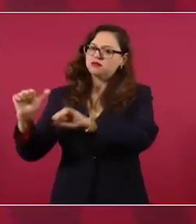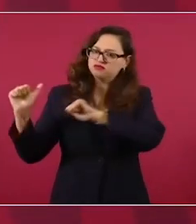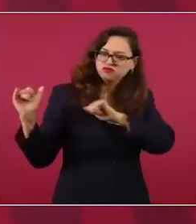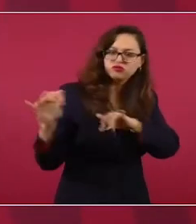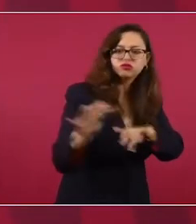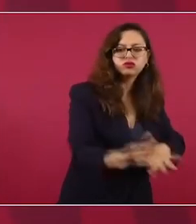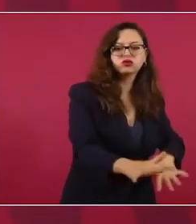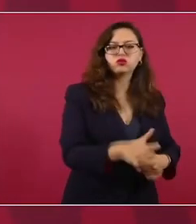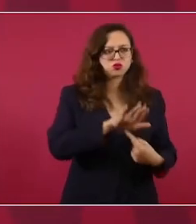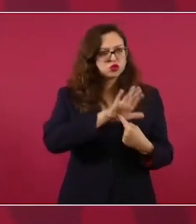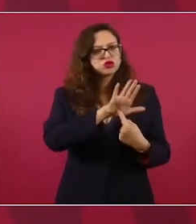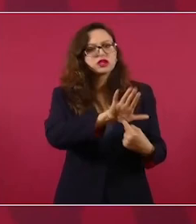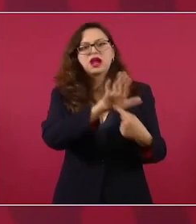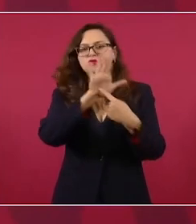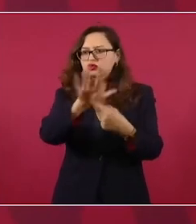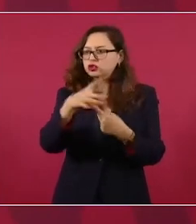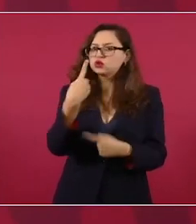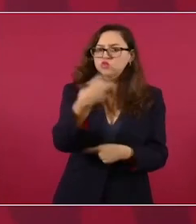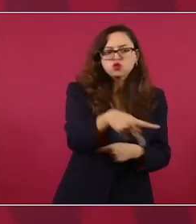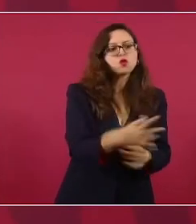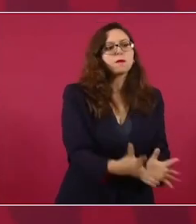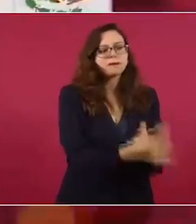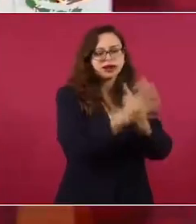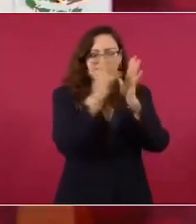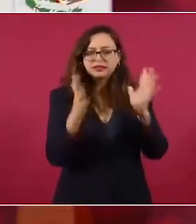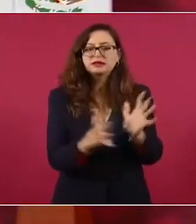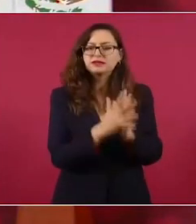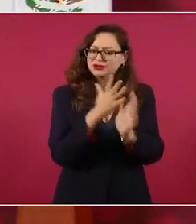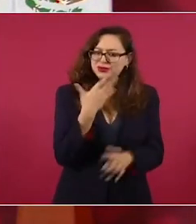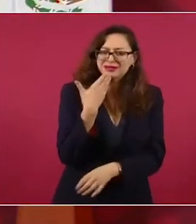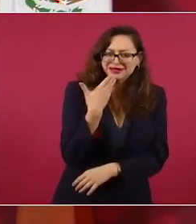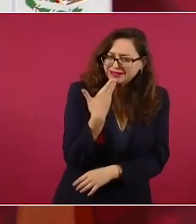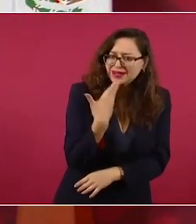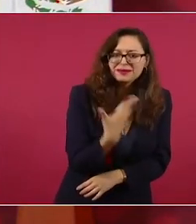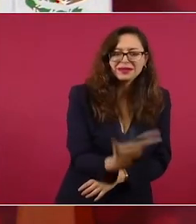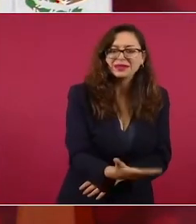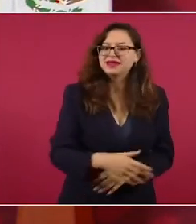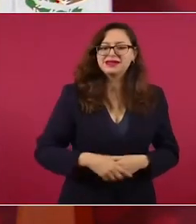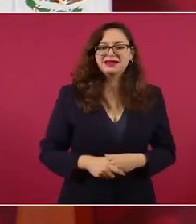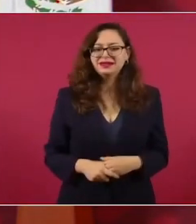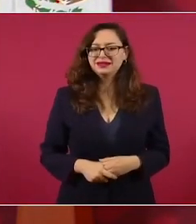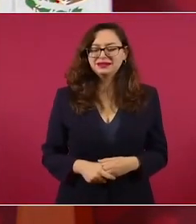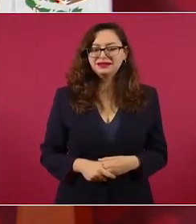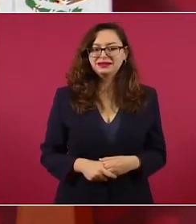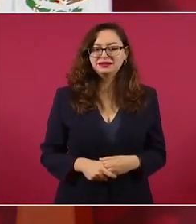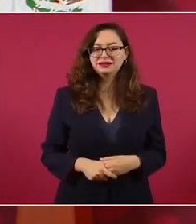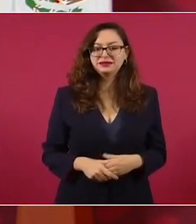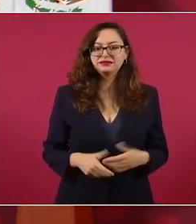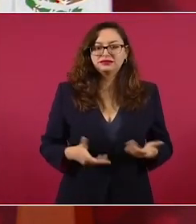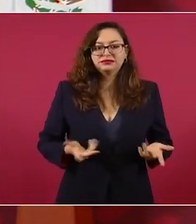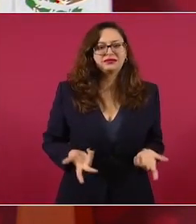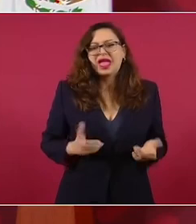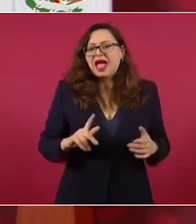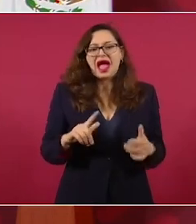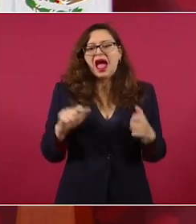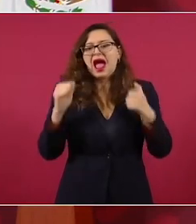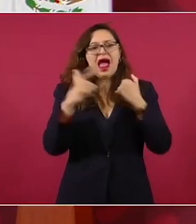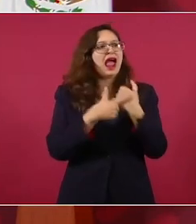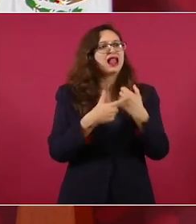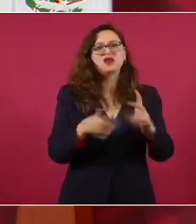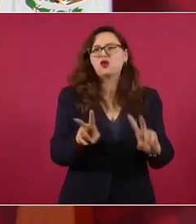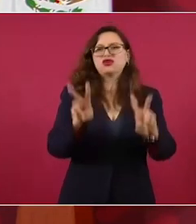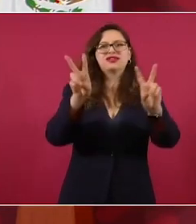se está incrementando el número de homicidios o hay mucha